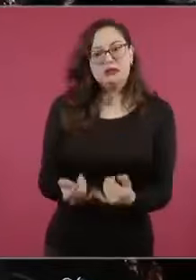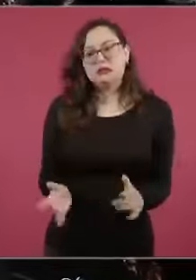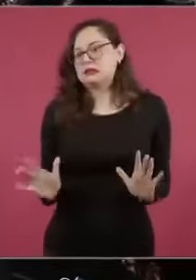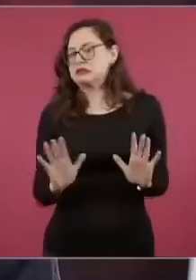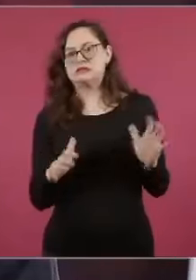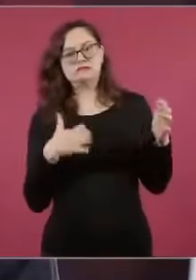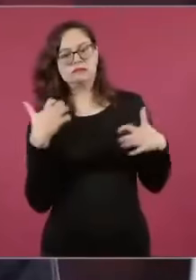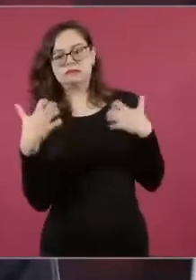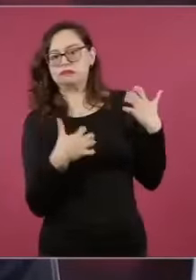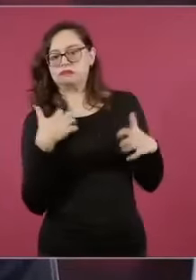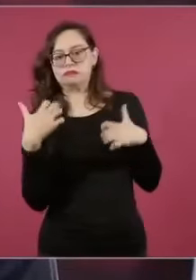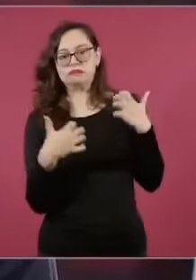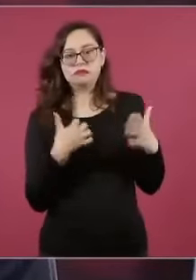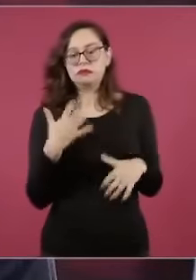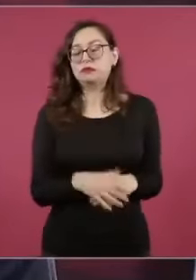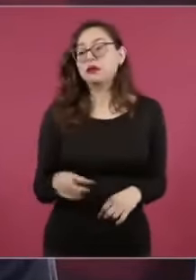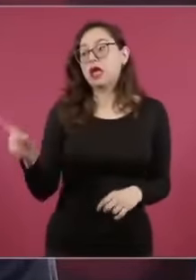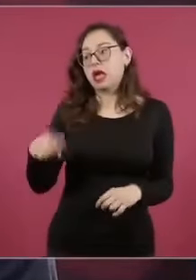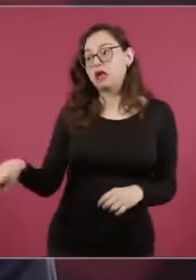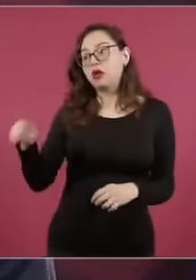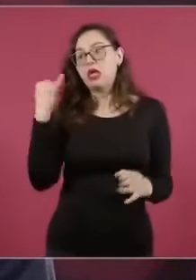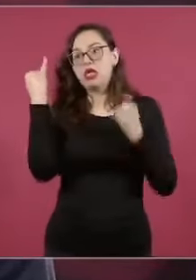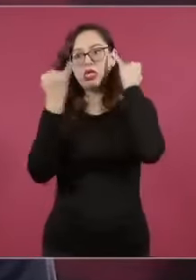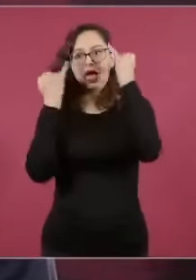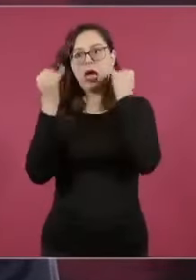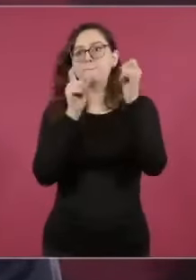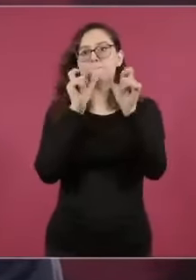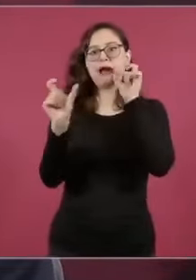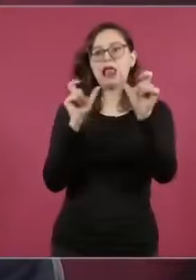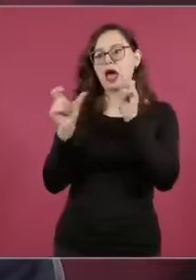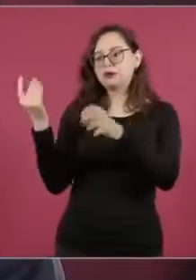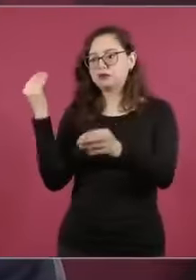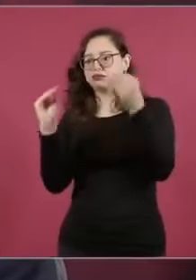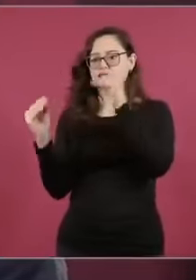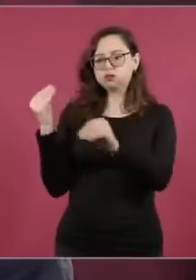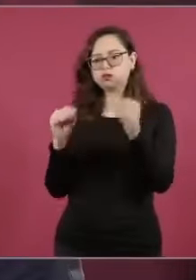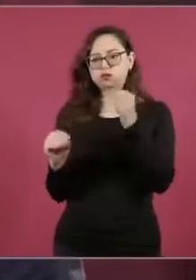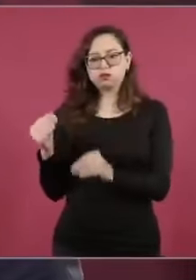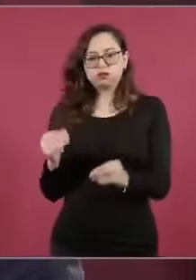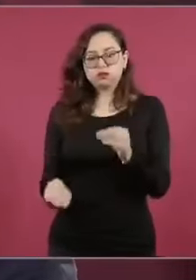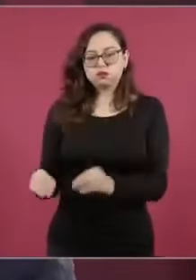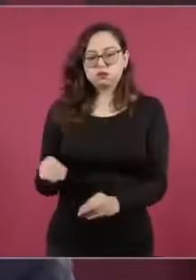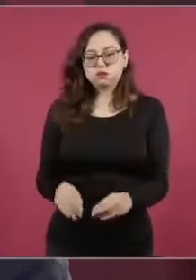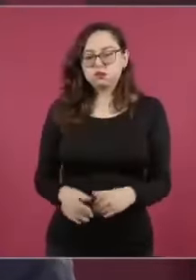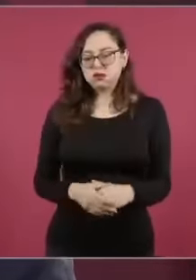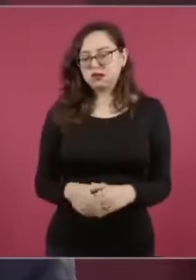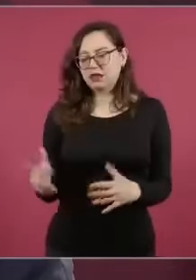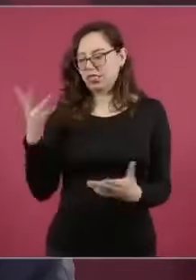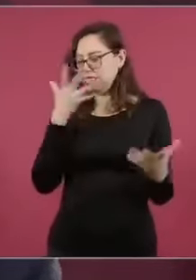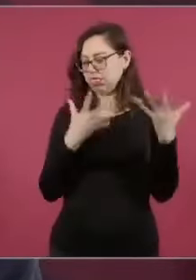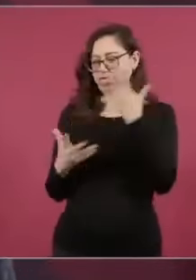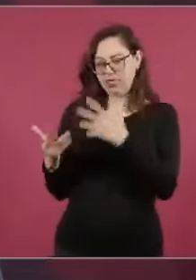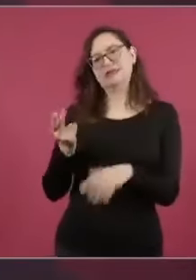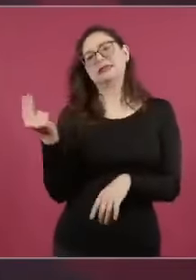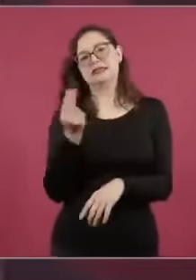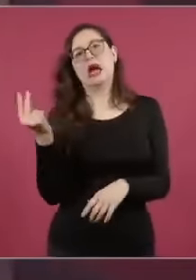es más el que vende las carnitas en mi pueblo junta más más gente que los que fueron ayer a marchar allá